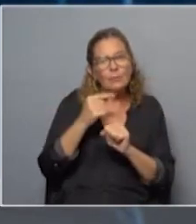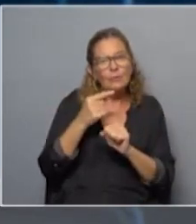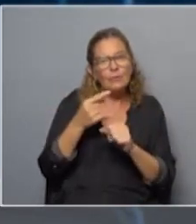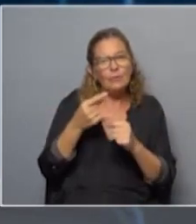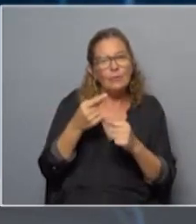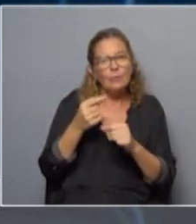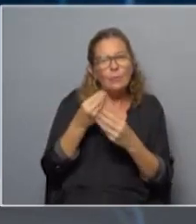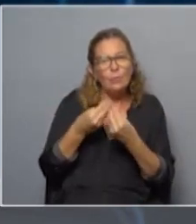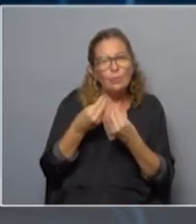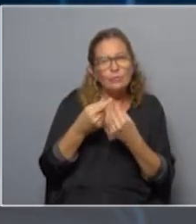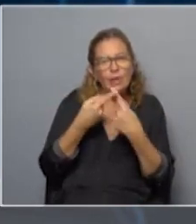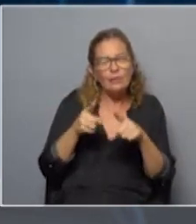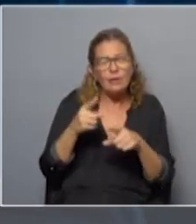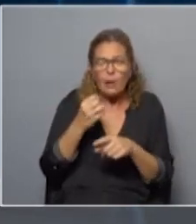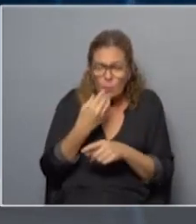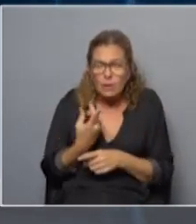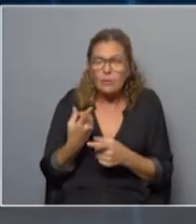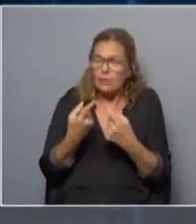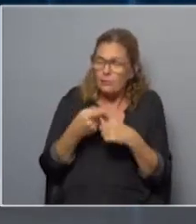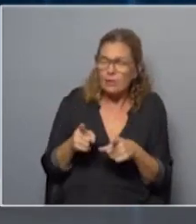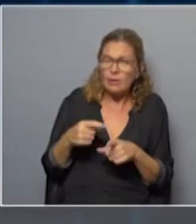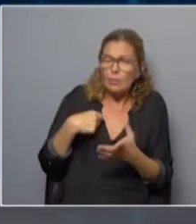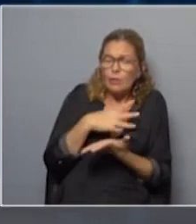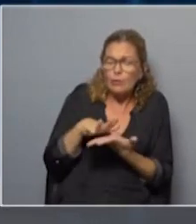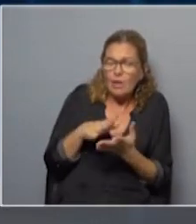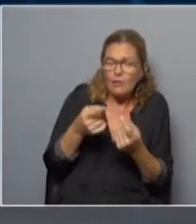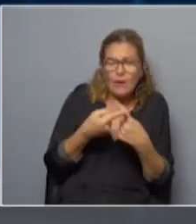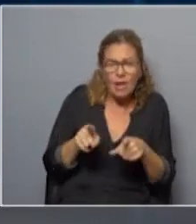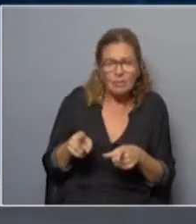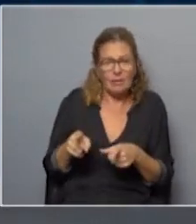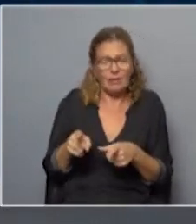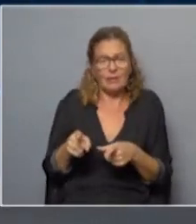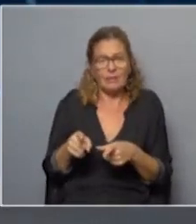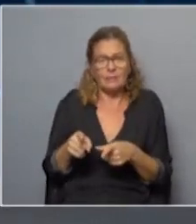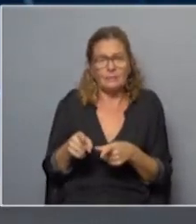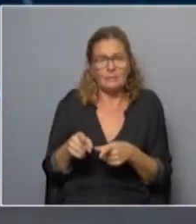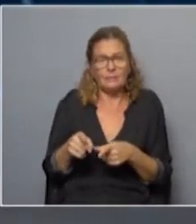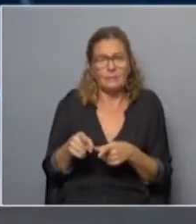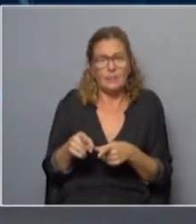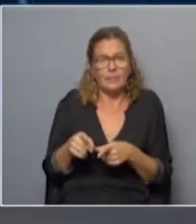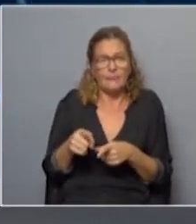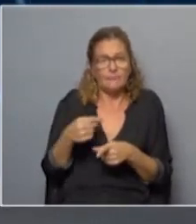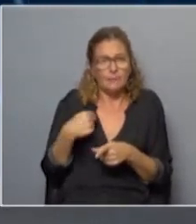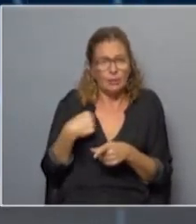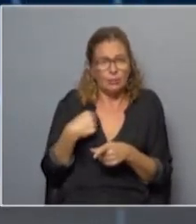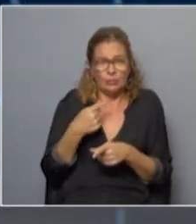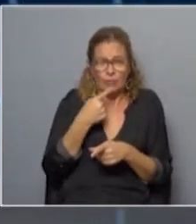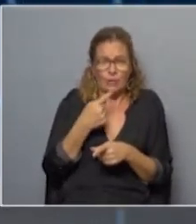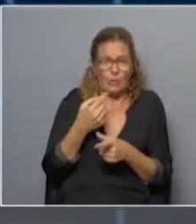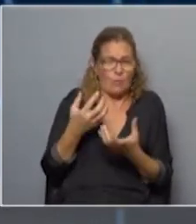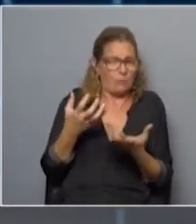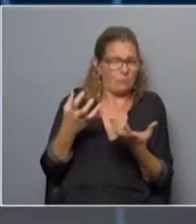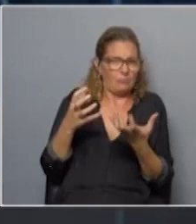diferencias. Es bueno, es legítimo, es propio de una sociedad pluralista. Ahora, si yo niego una